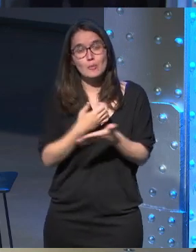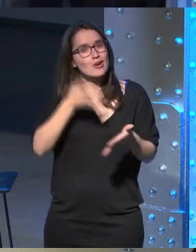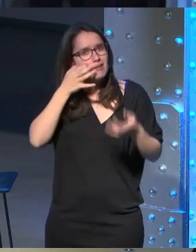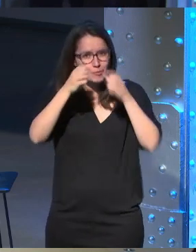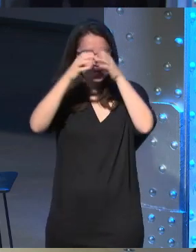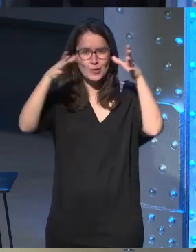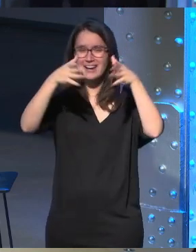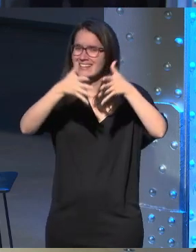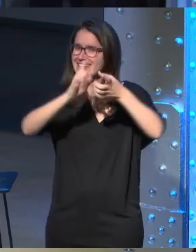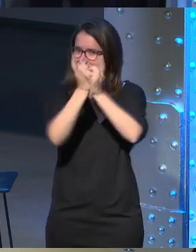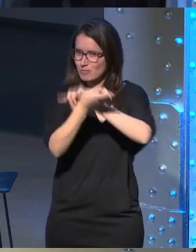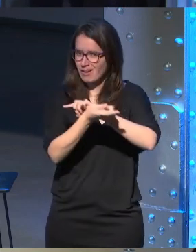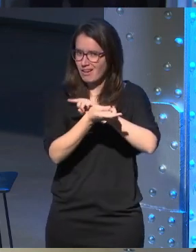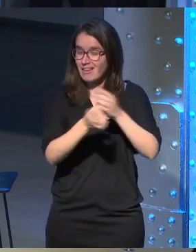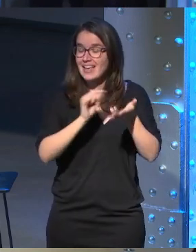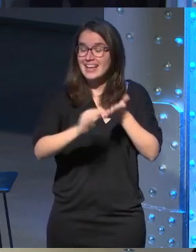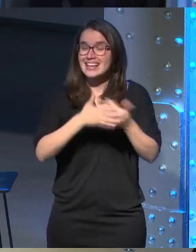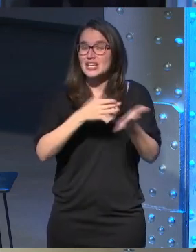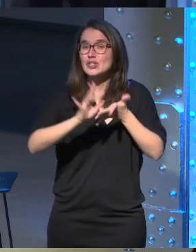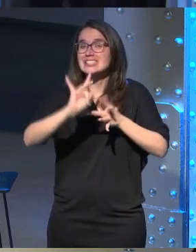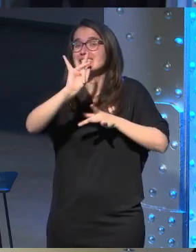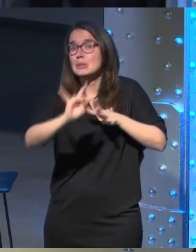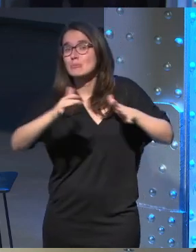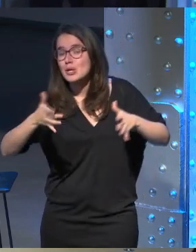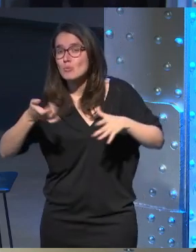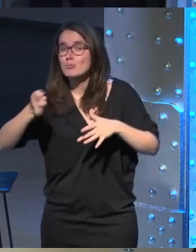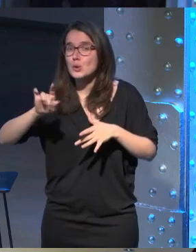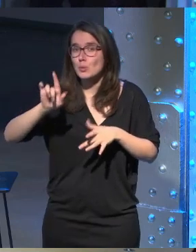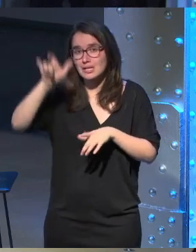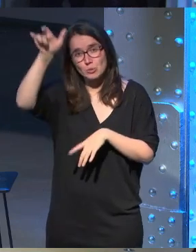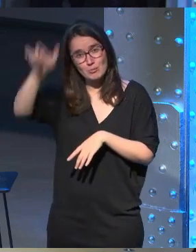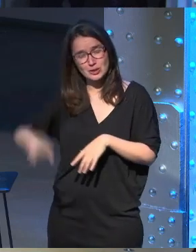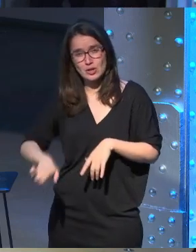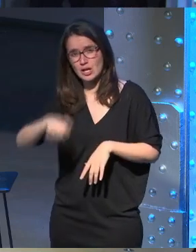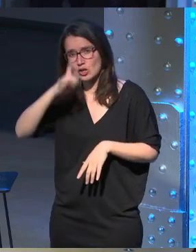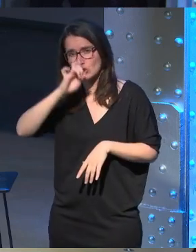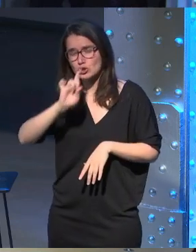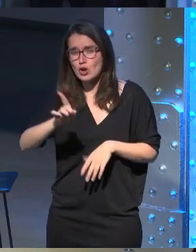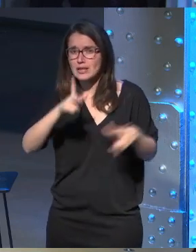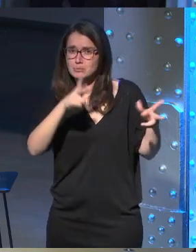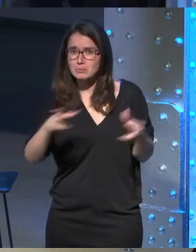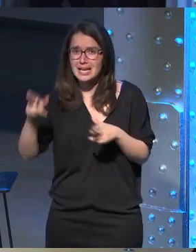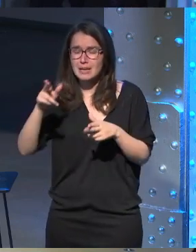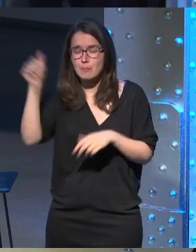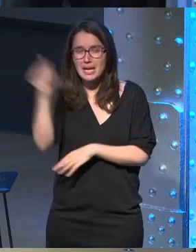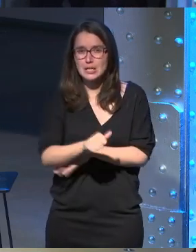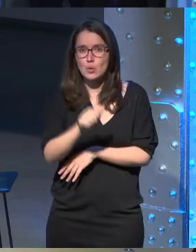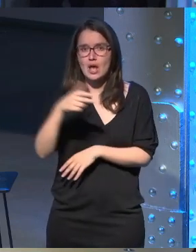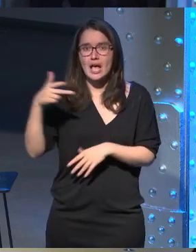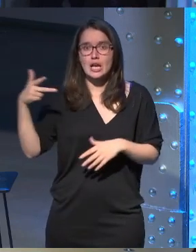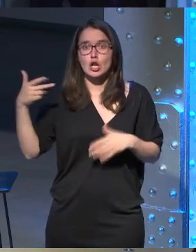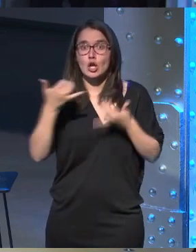cambia ya no somos tanto guionistas sino nos acercamos un poco a la figura de este personaje no se os acordáis del show de Truman este es el personaje